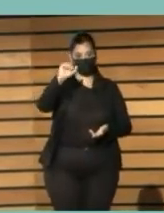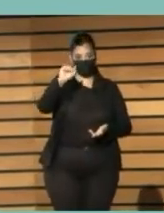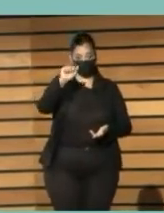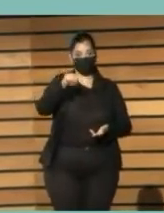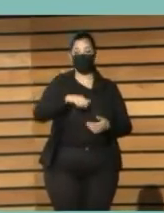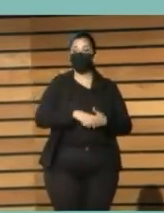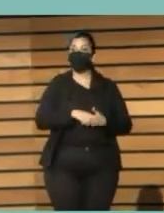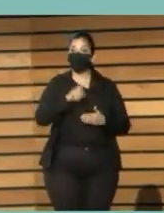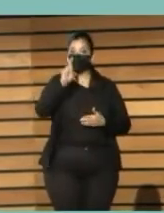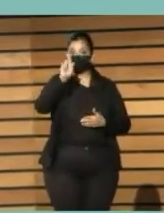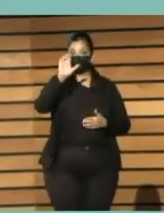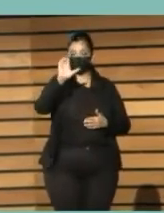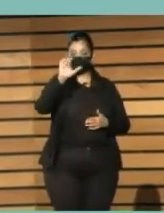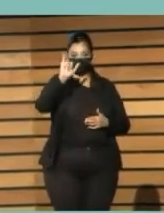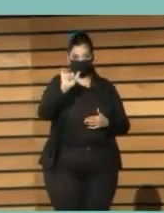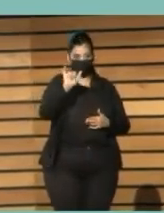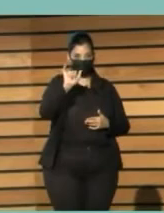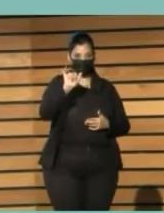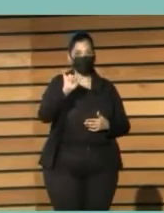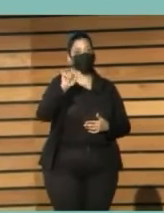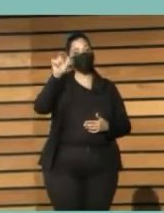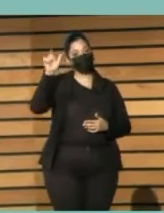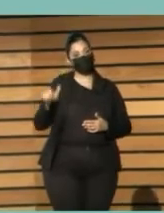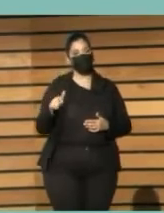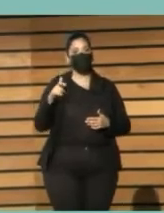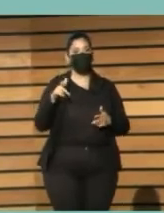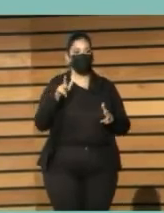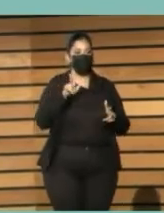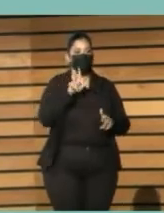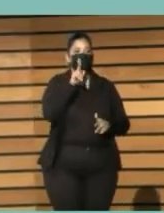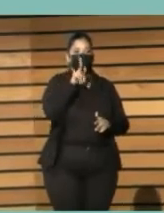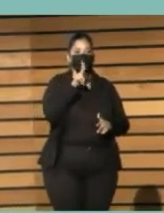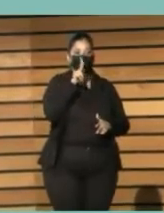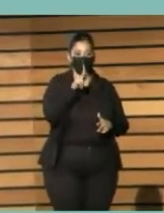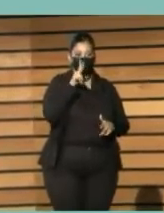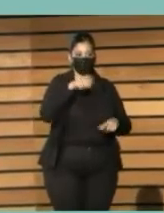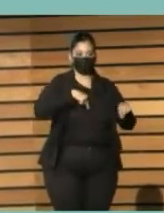Bibliotecas Municipales de Huesca y va a exponer la propia Alicia.